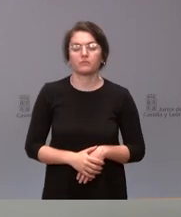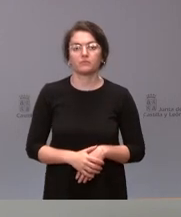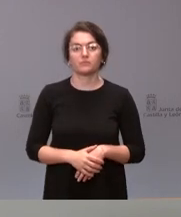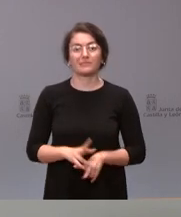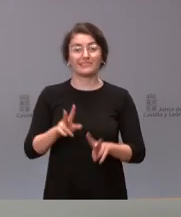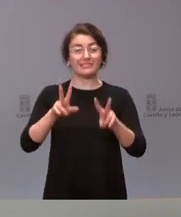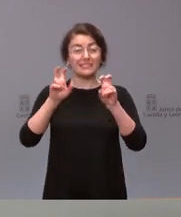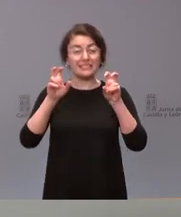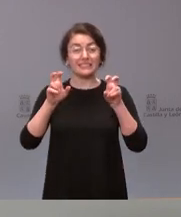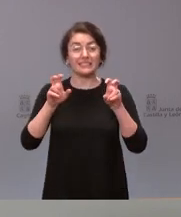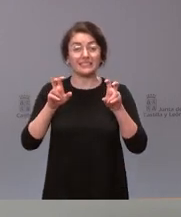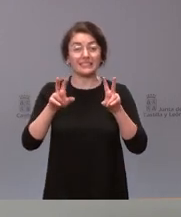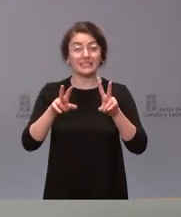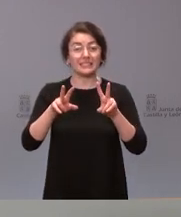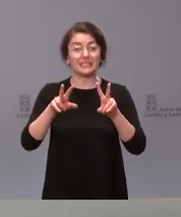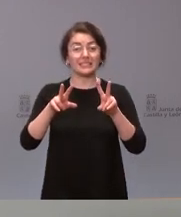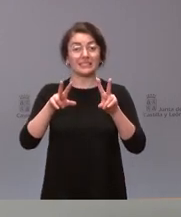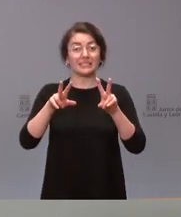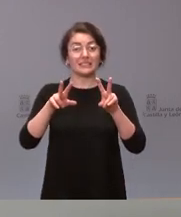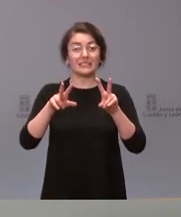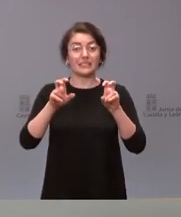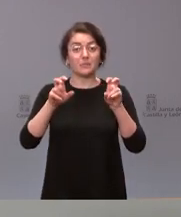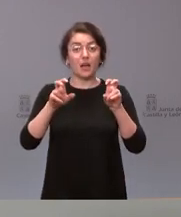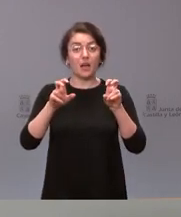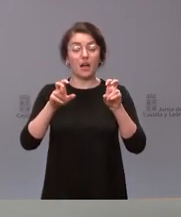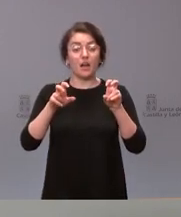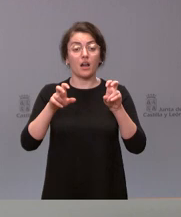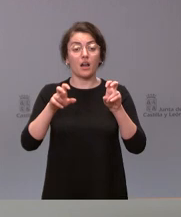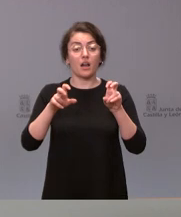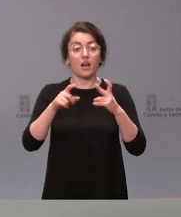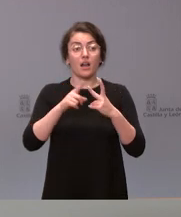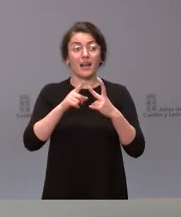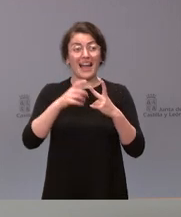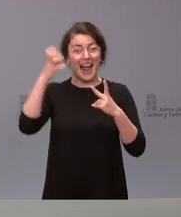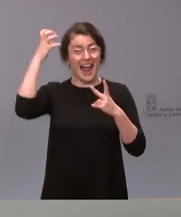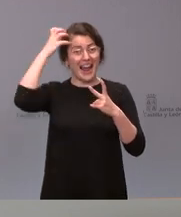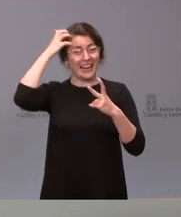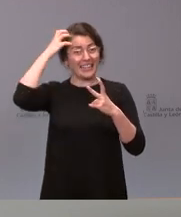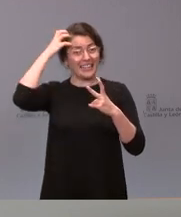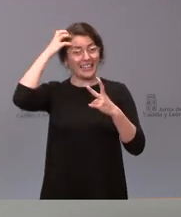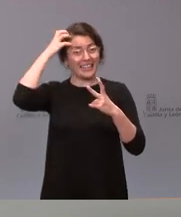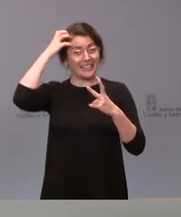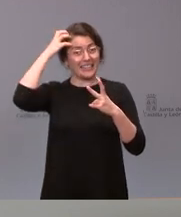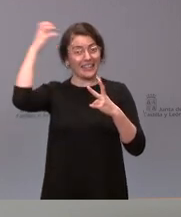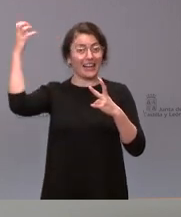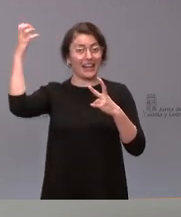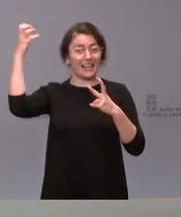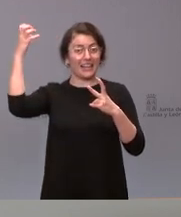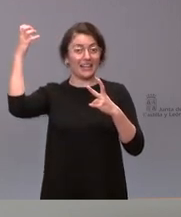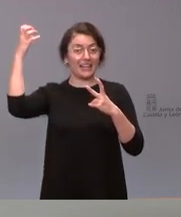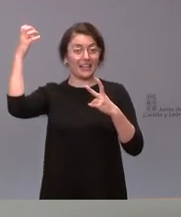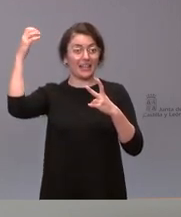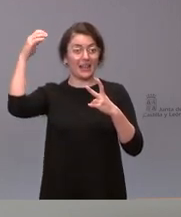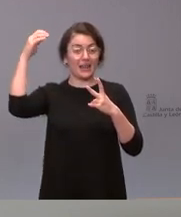posición respecto de que el Rey Emérito venga a